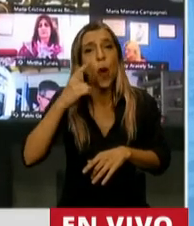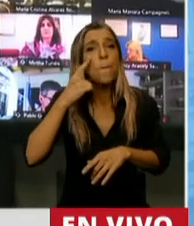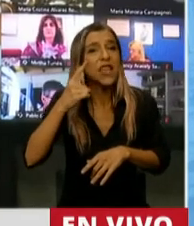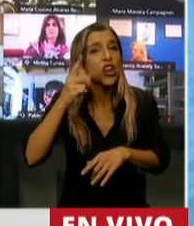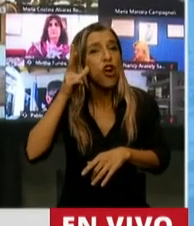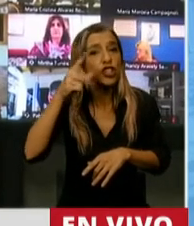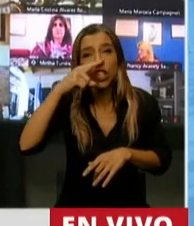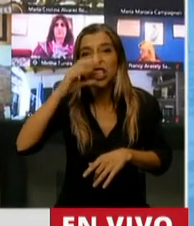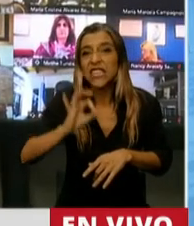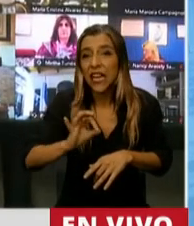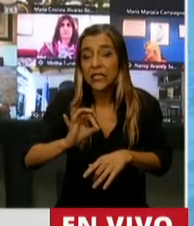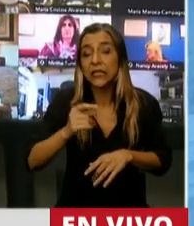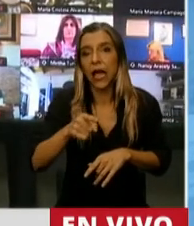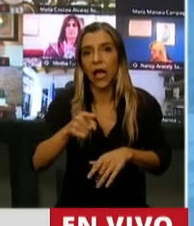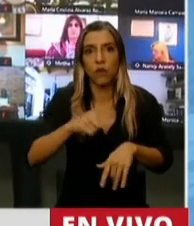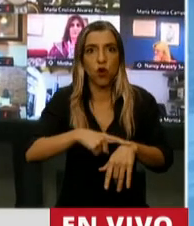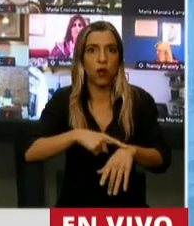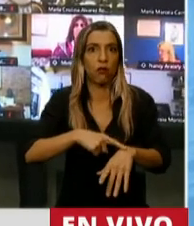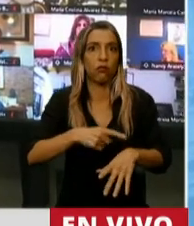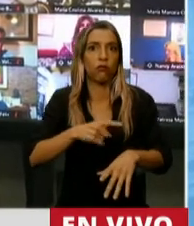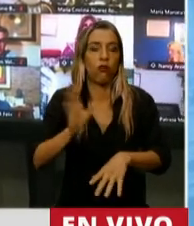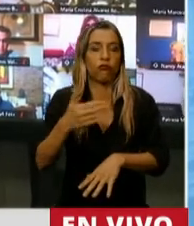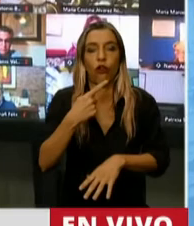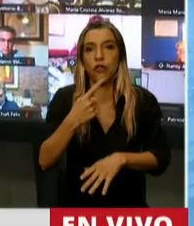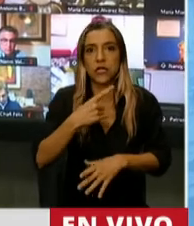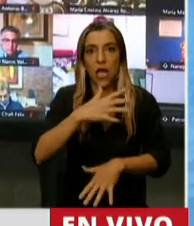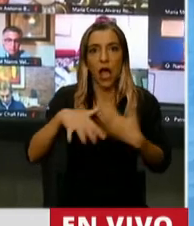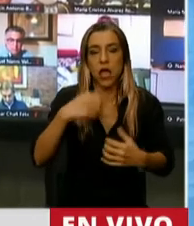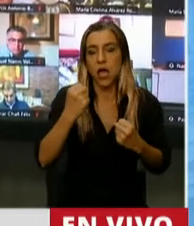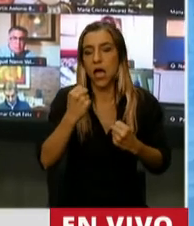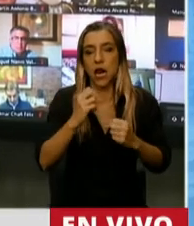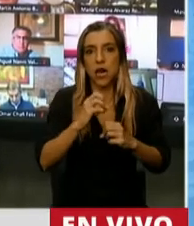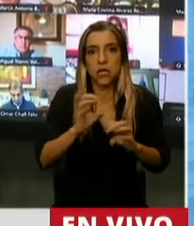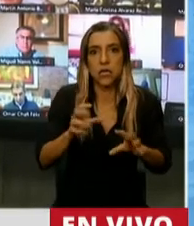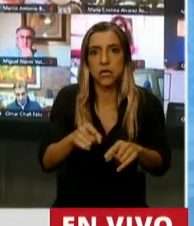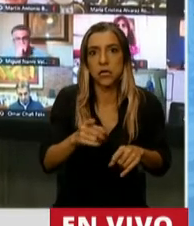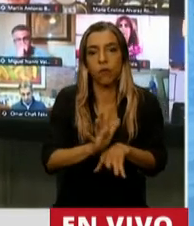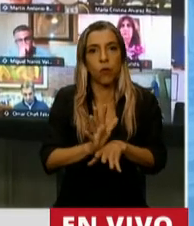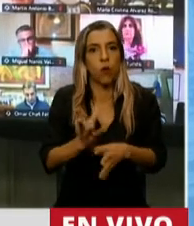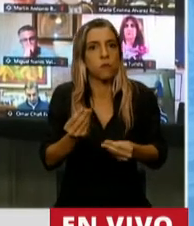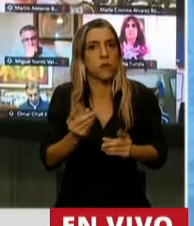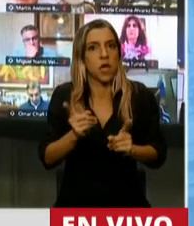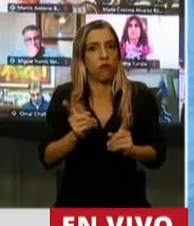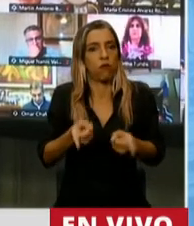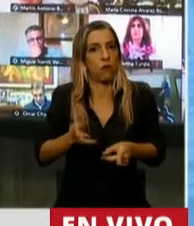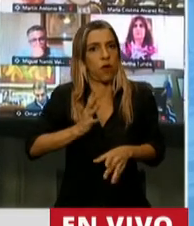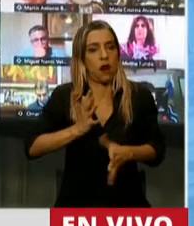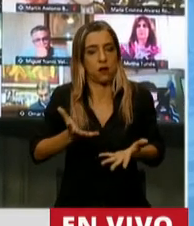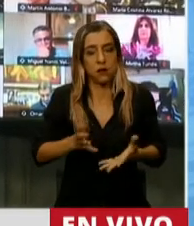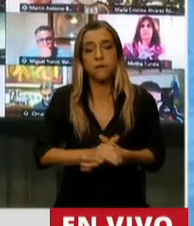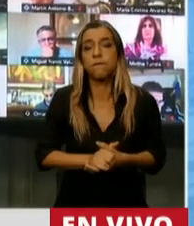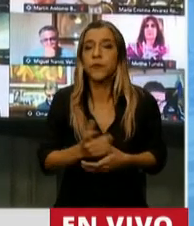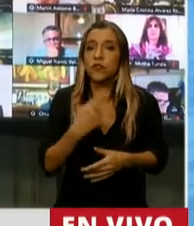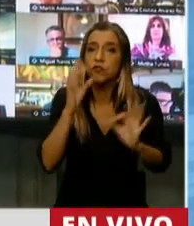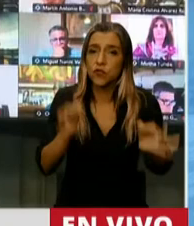crisis del pánico. Y la verdad que todos los PBI iban a caer. Íbamos a pasar situaciones de